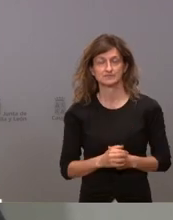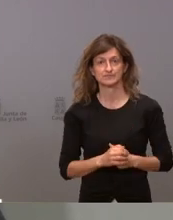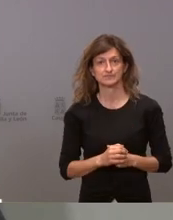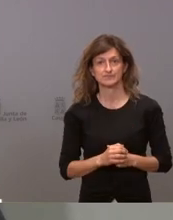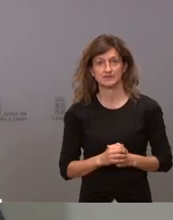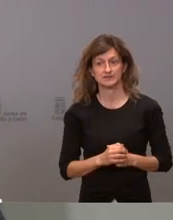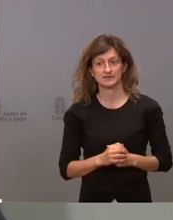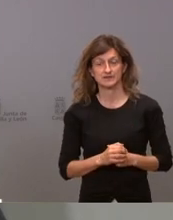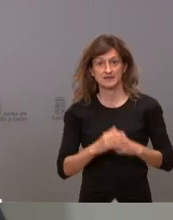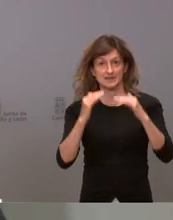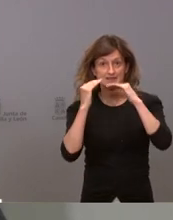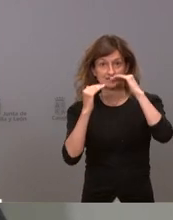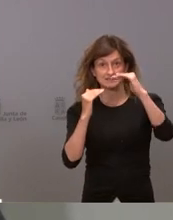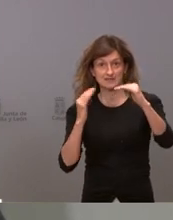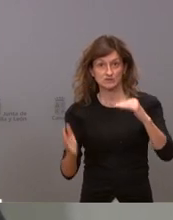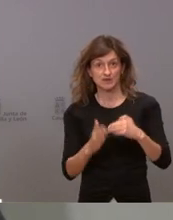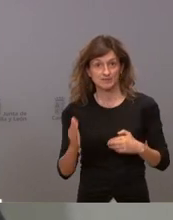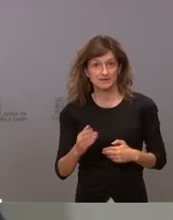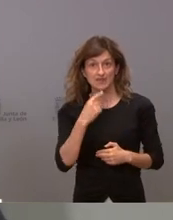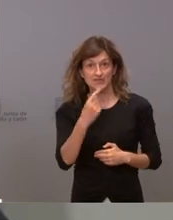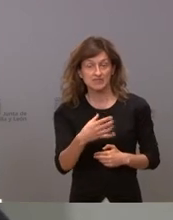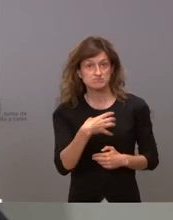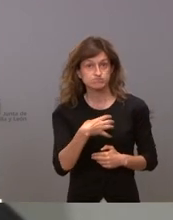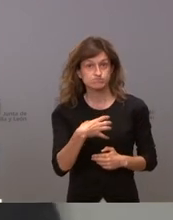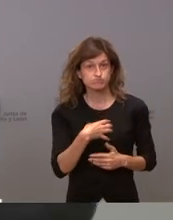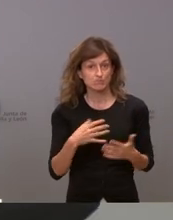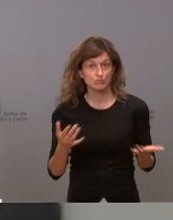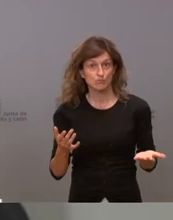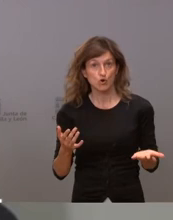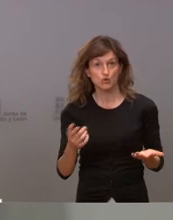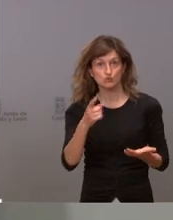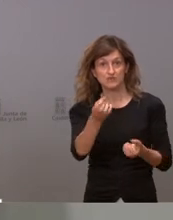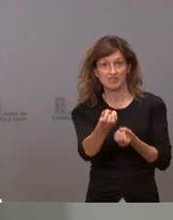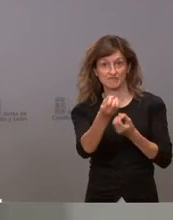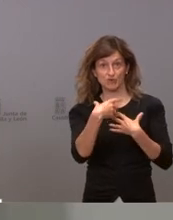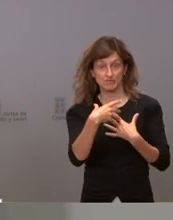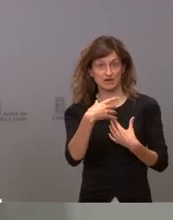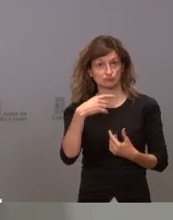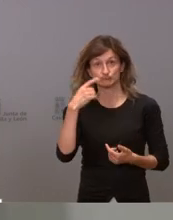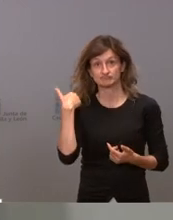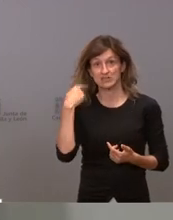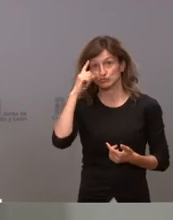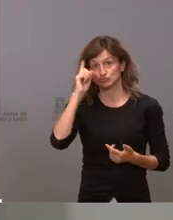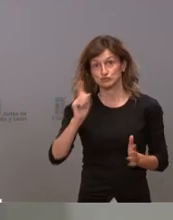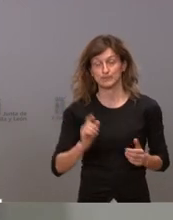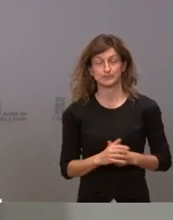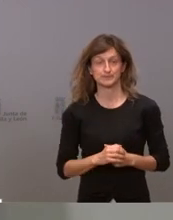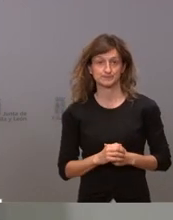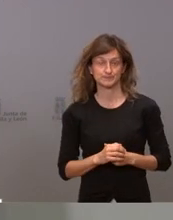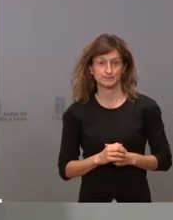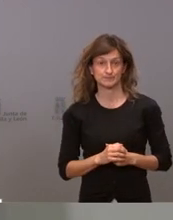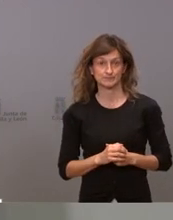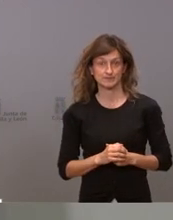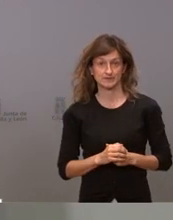sobre el techo de la lavandería no le puedo decir nada porque me me informa usted en este momento y yo no estoy al